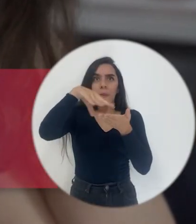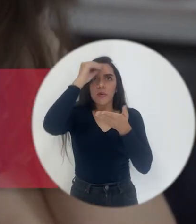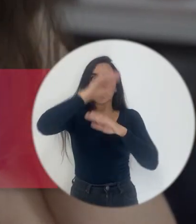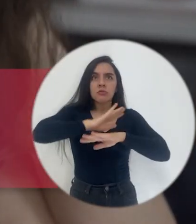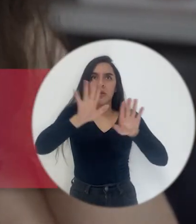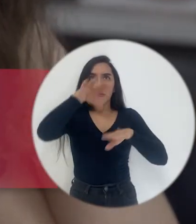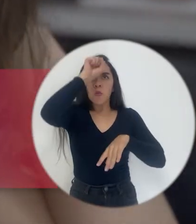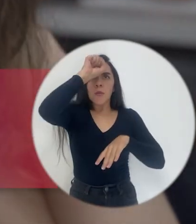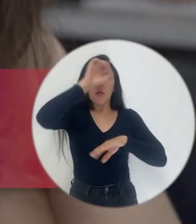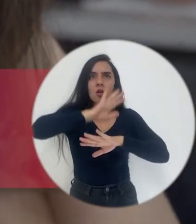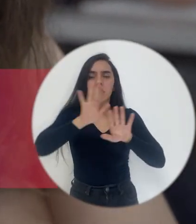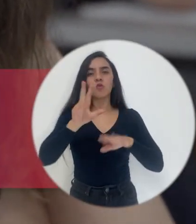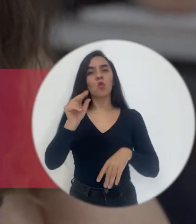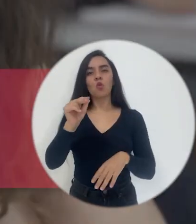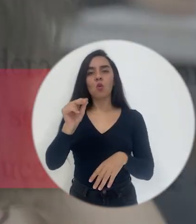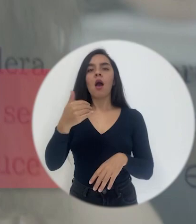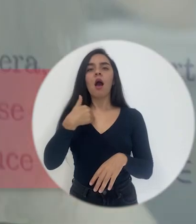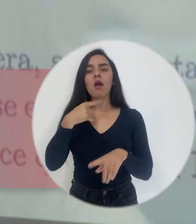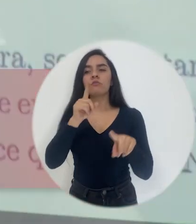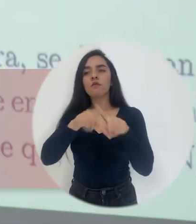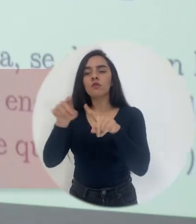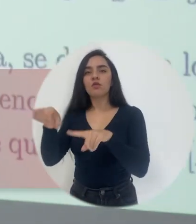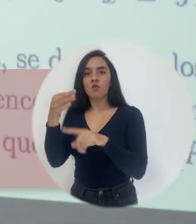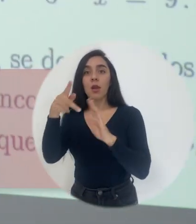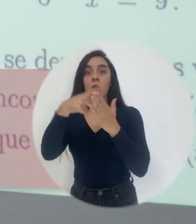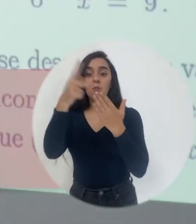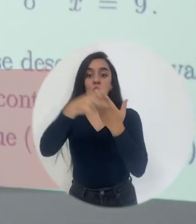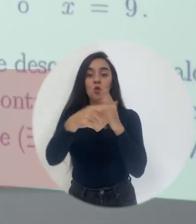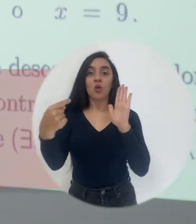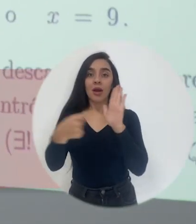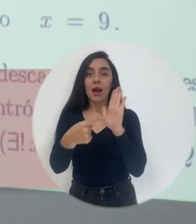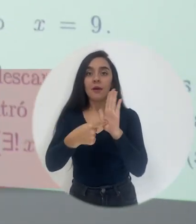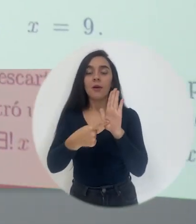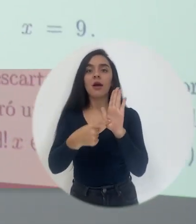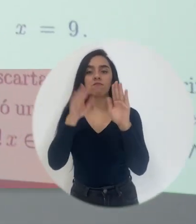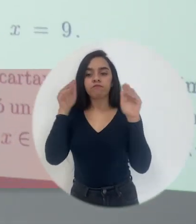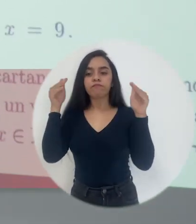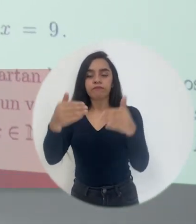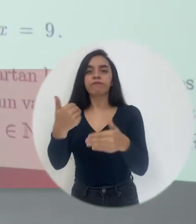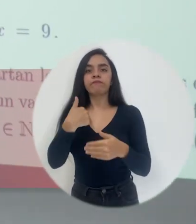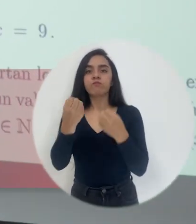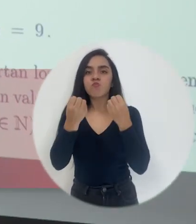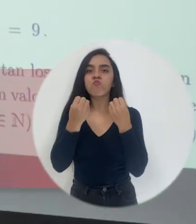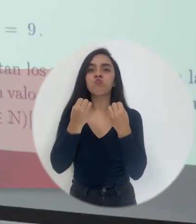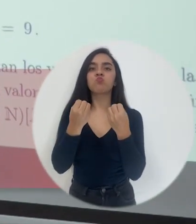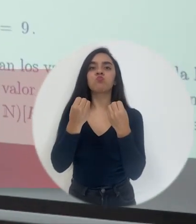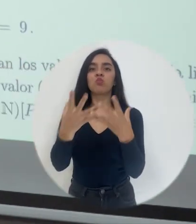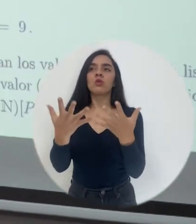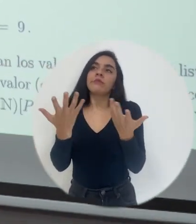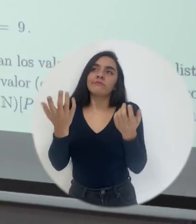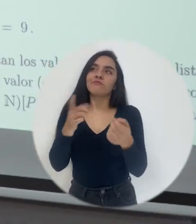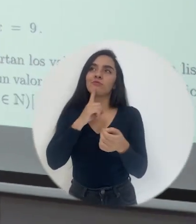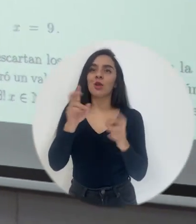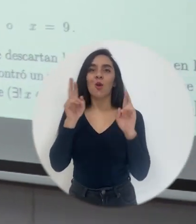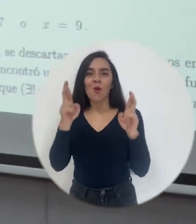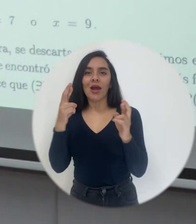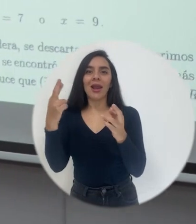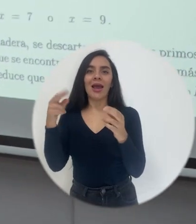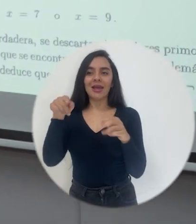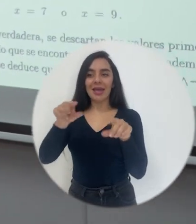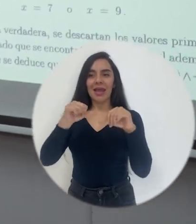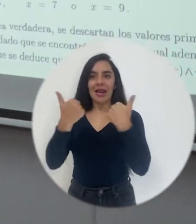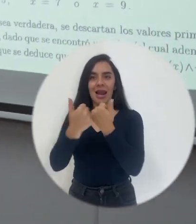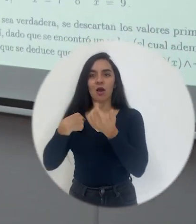procedimiento es de esta forma y solo hay una única forma, sino el programa está centrado en que hayan muchas, ojalá,